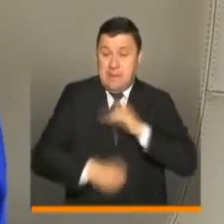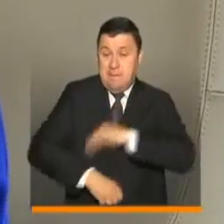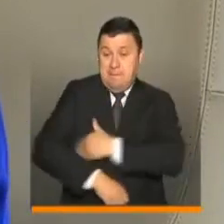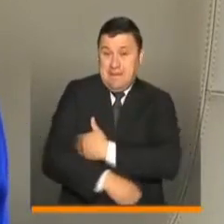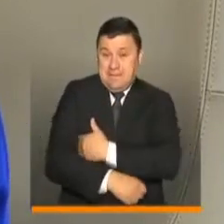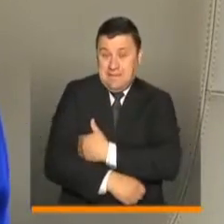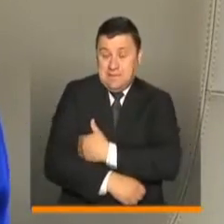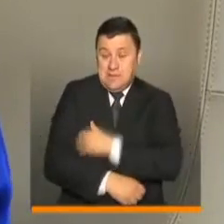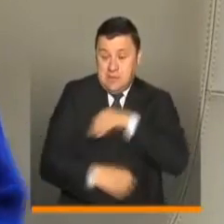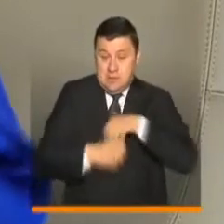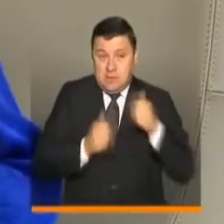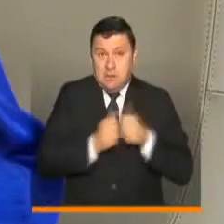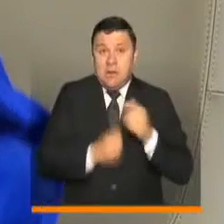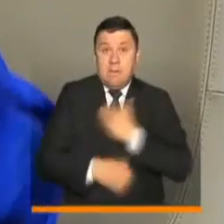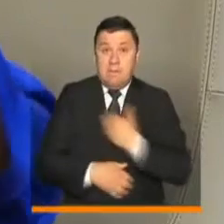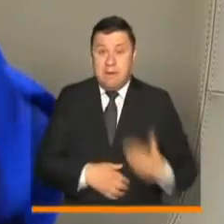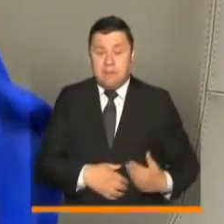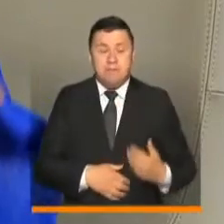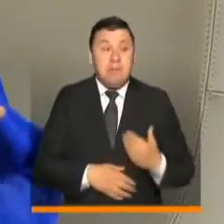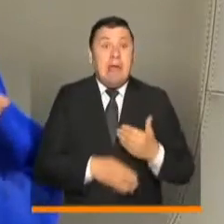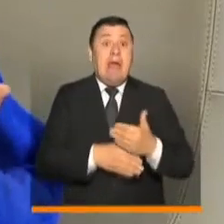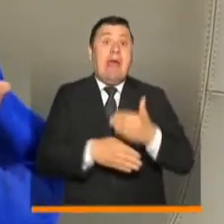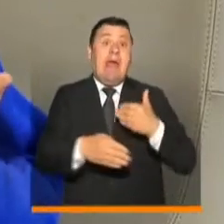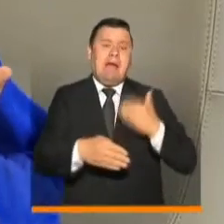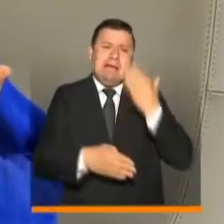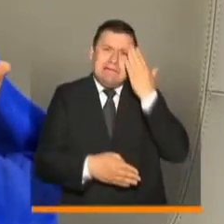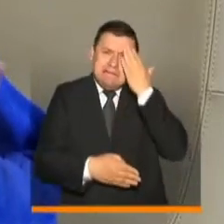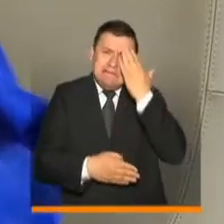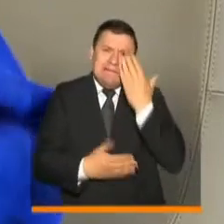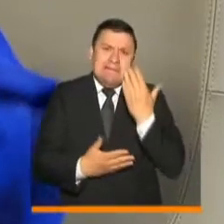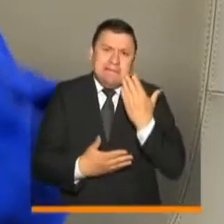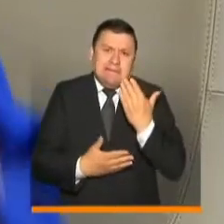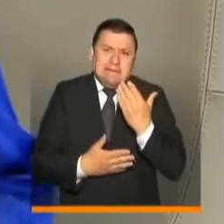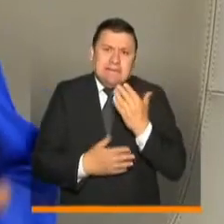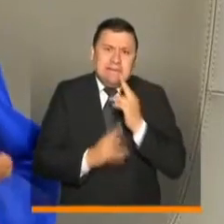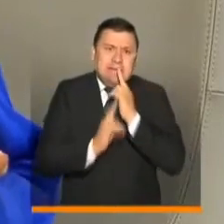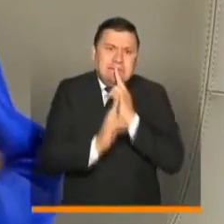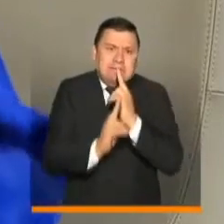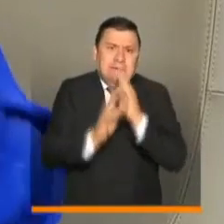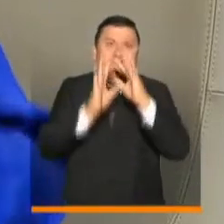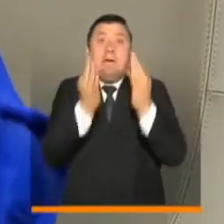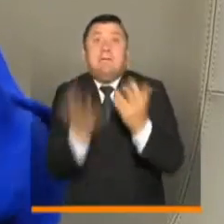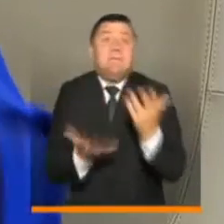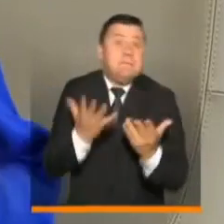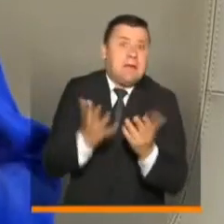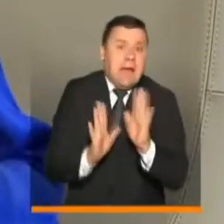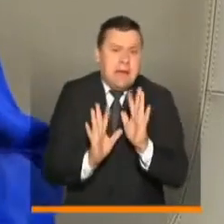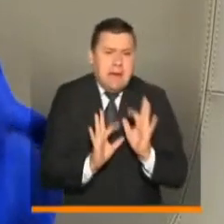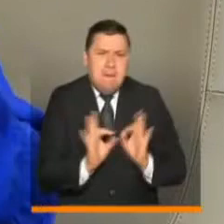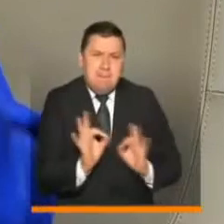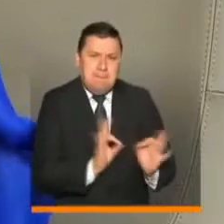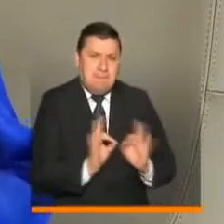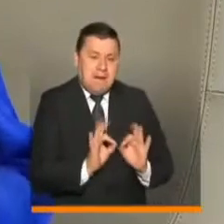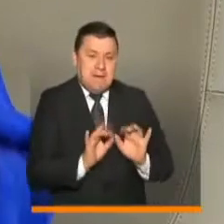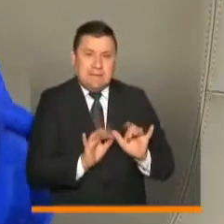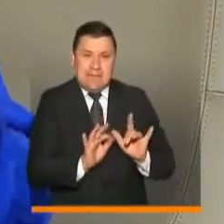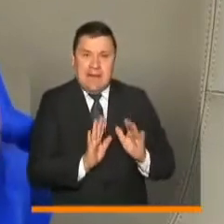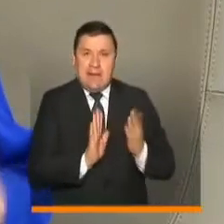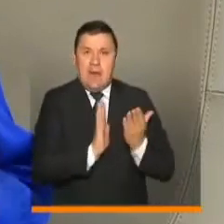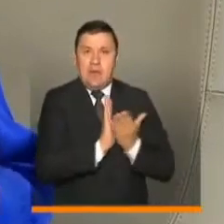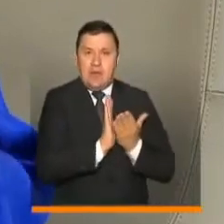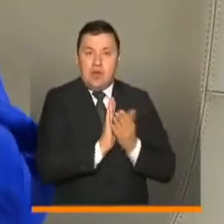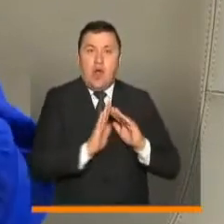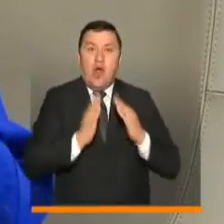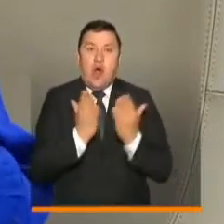programa, les compartimos que con la antelación debida, queríamos responderle a las familias y prepararnos con las secretarías de educación